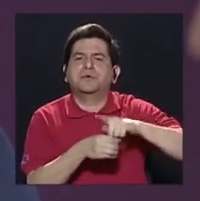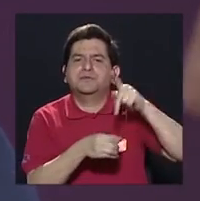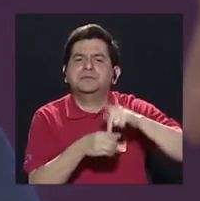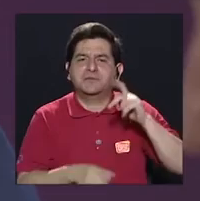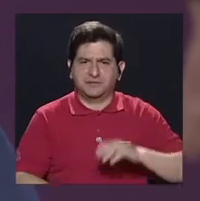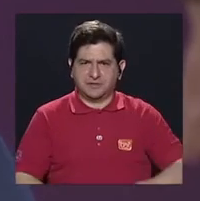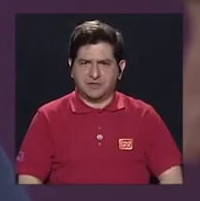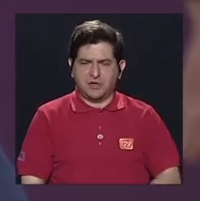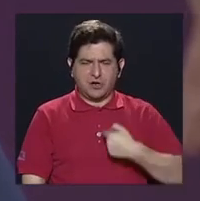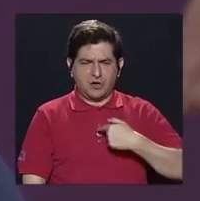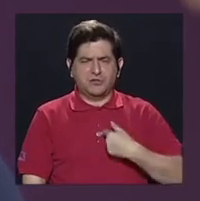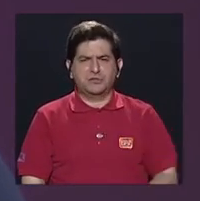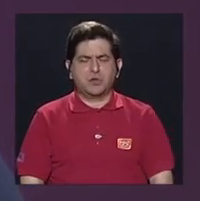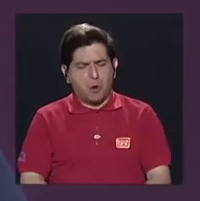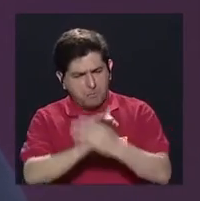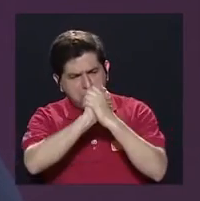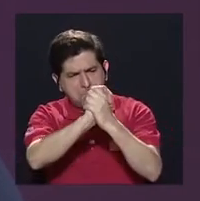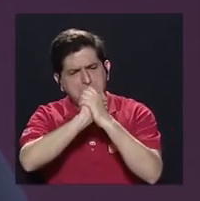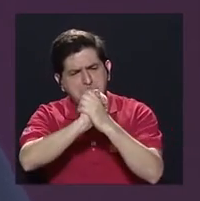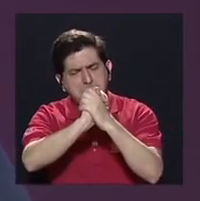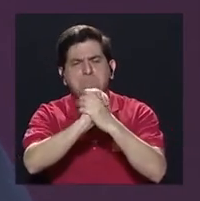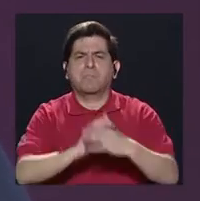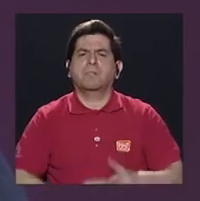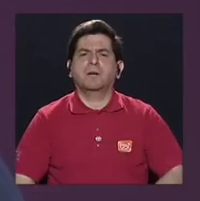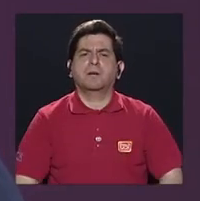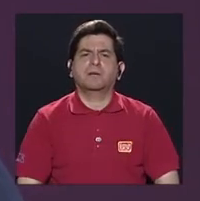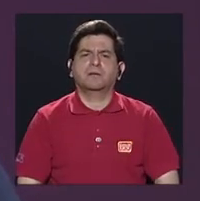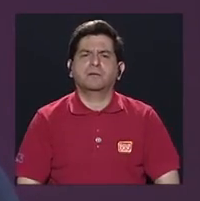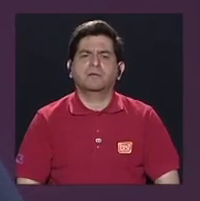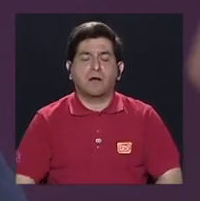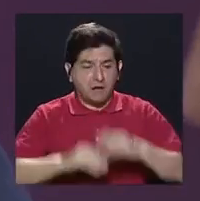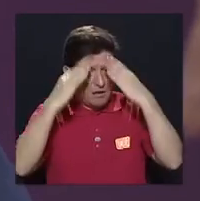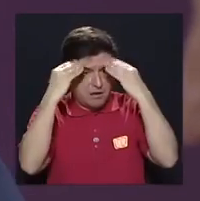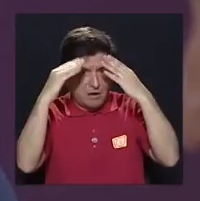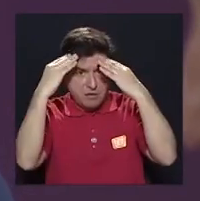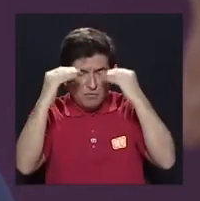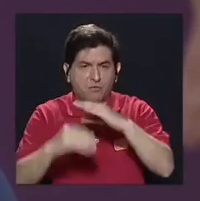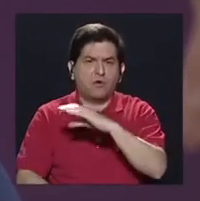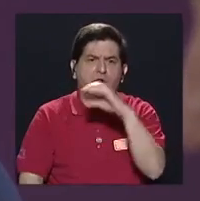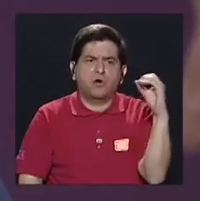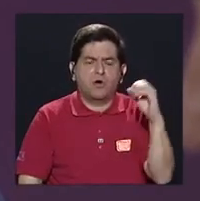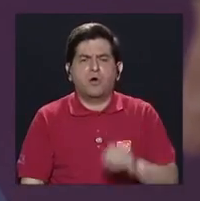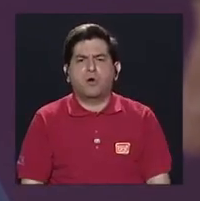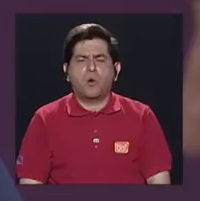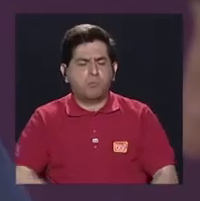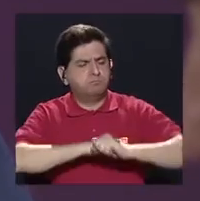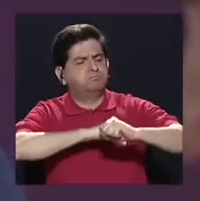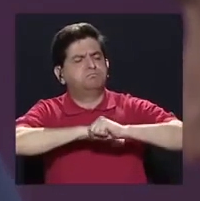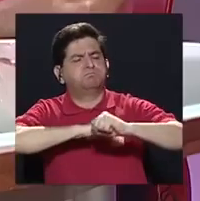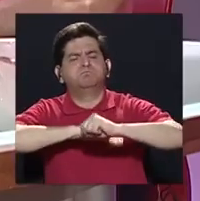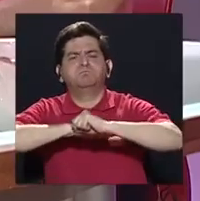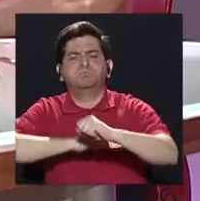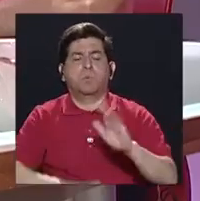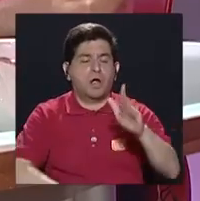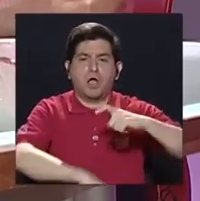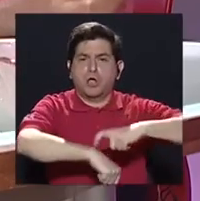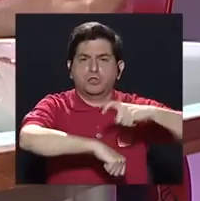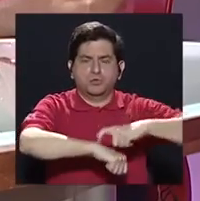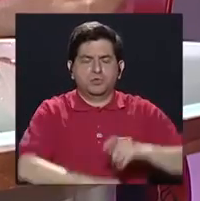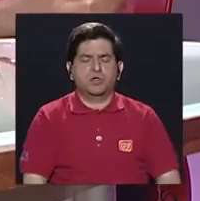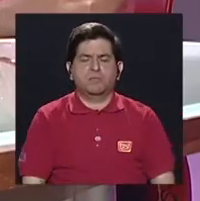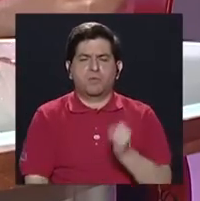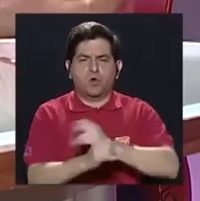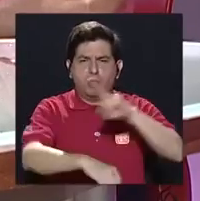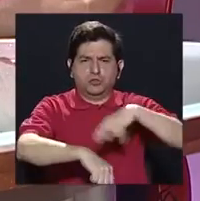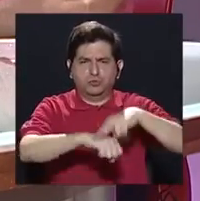aplaudo mucho la información o la publicidad que está haciendo el